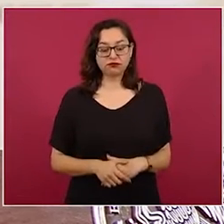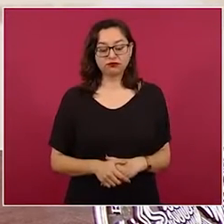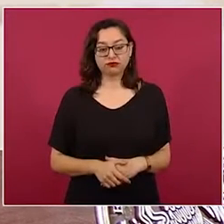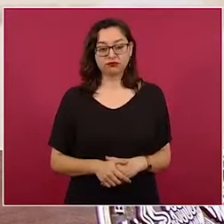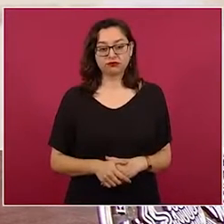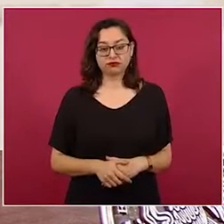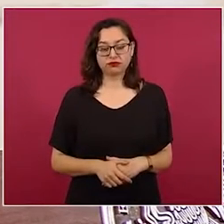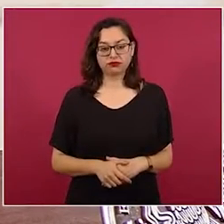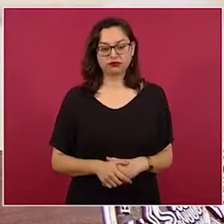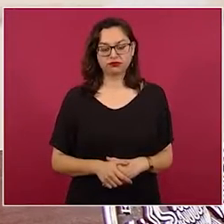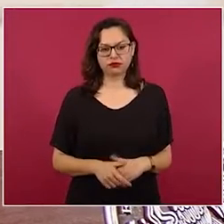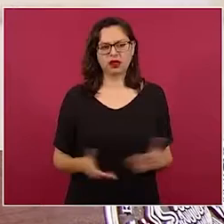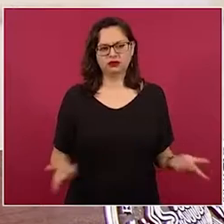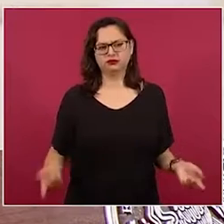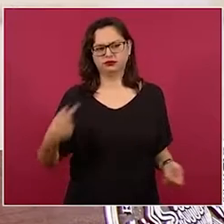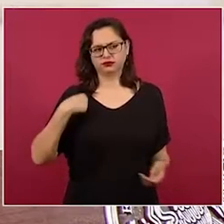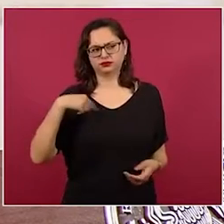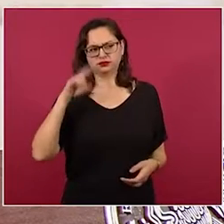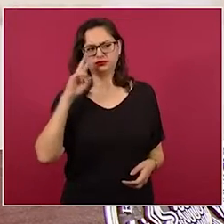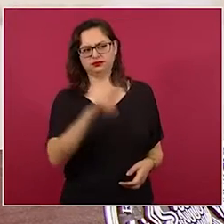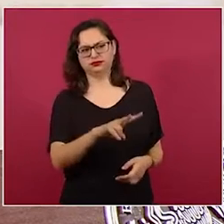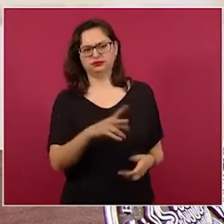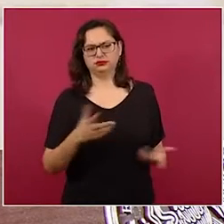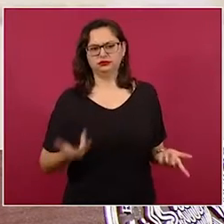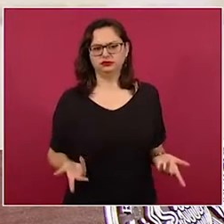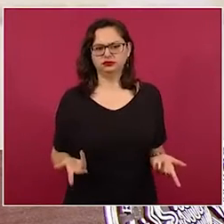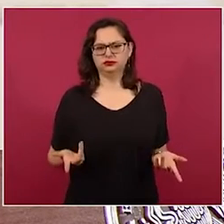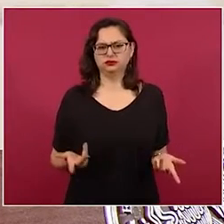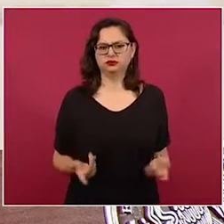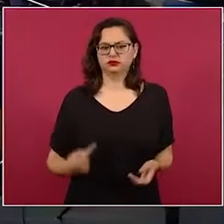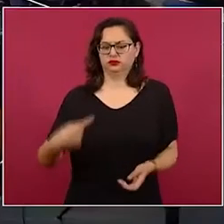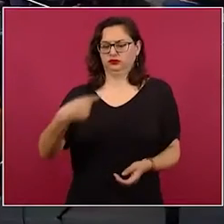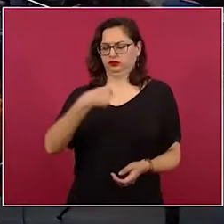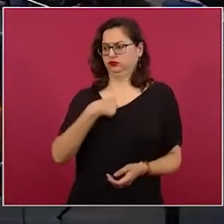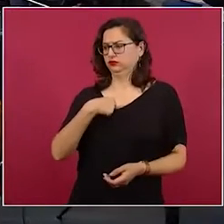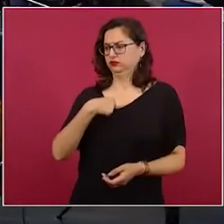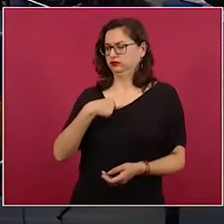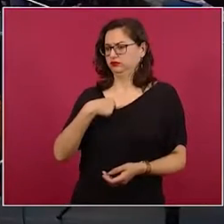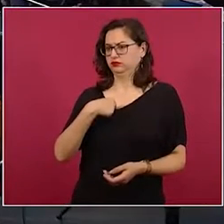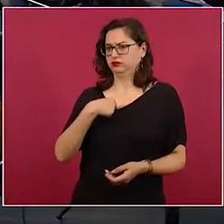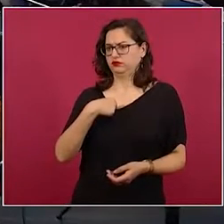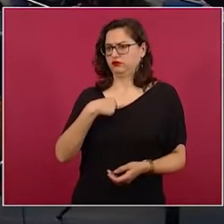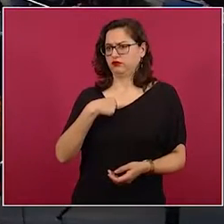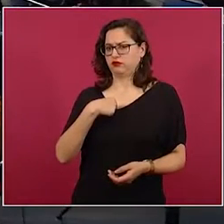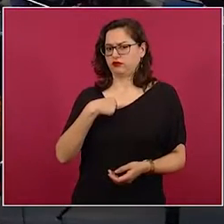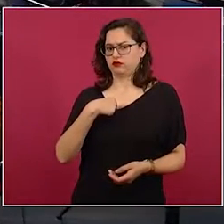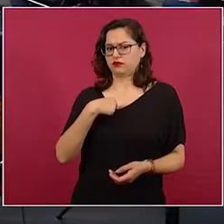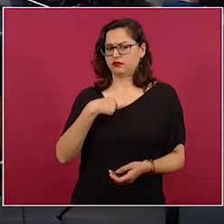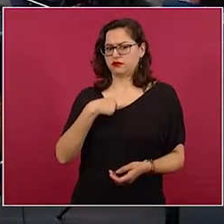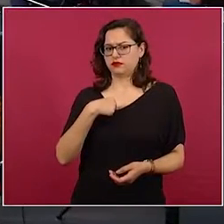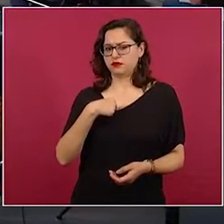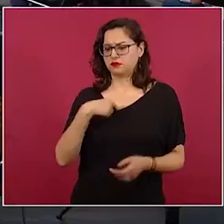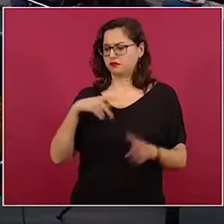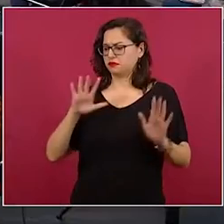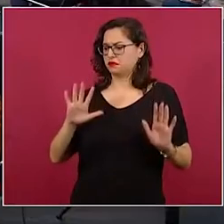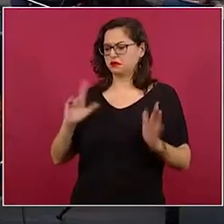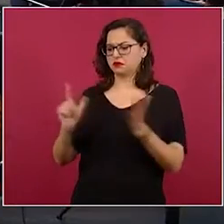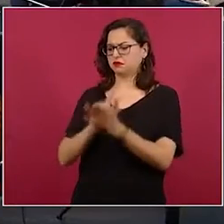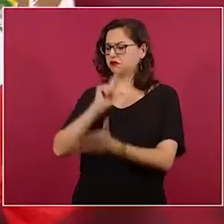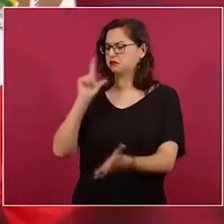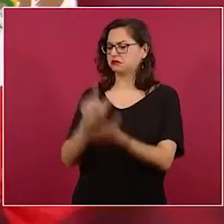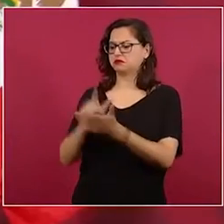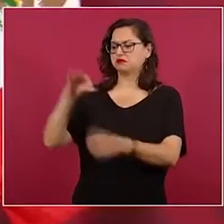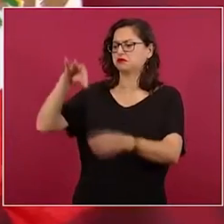viendo eso, dice yo no estoy a favor de la reforma